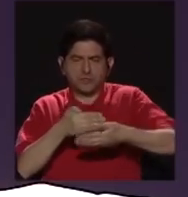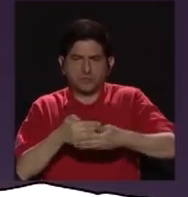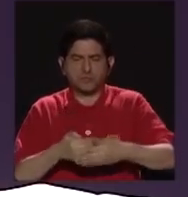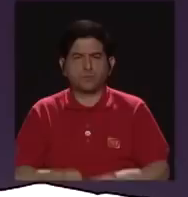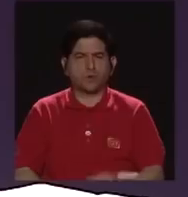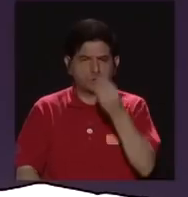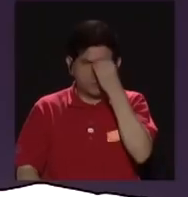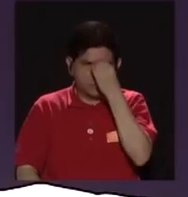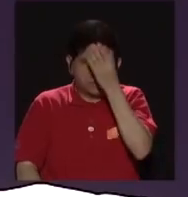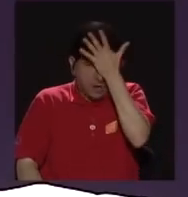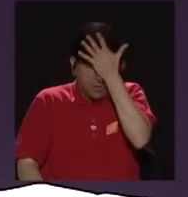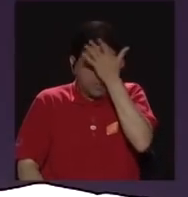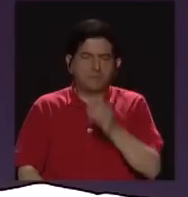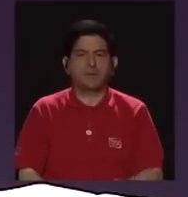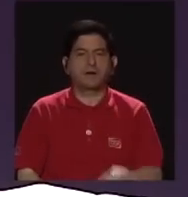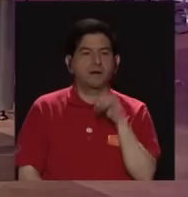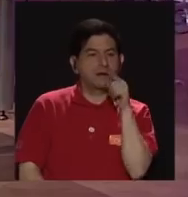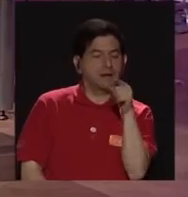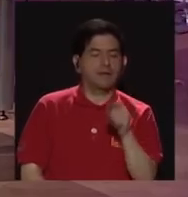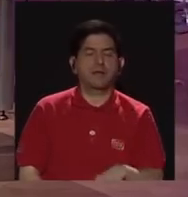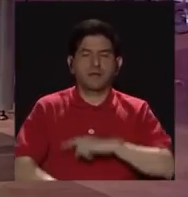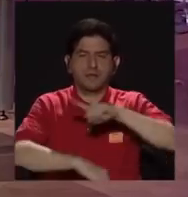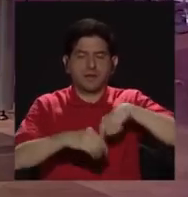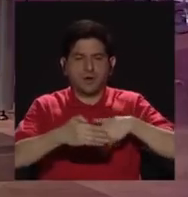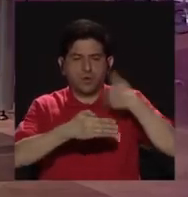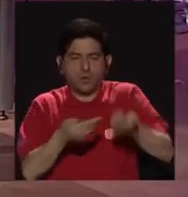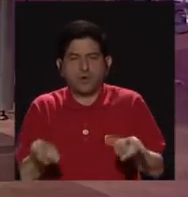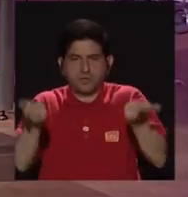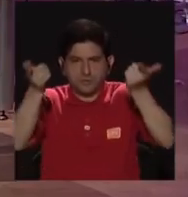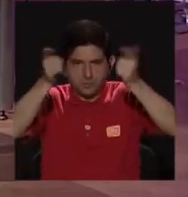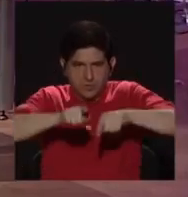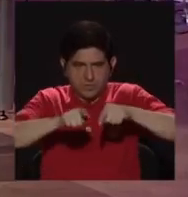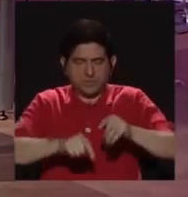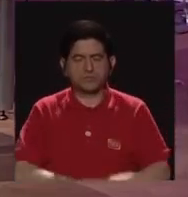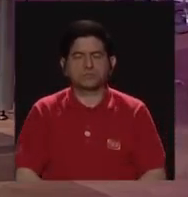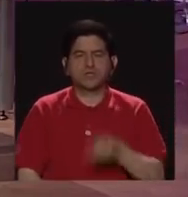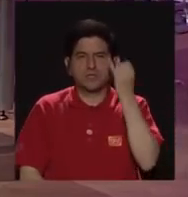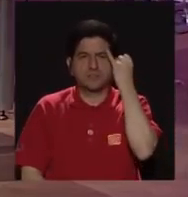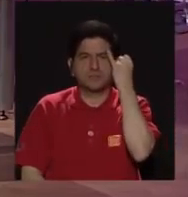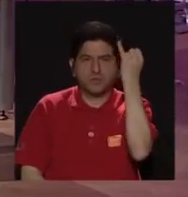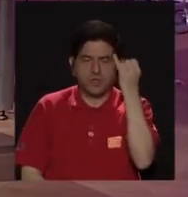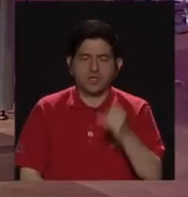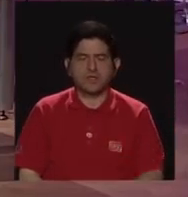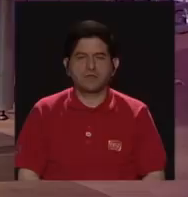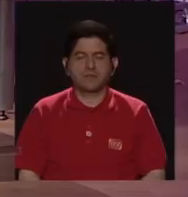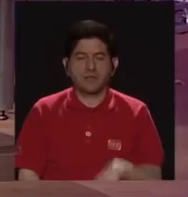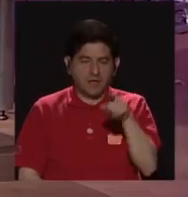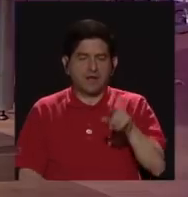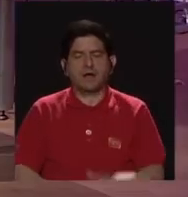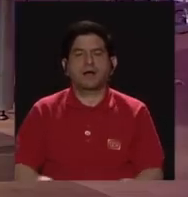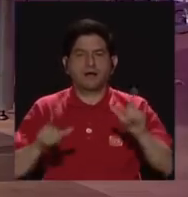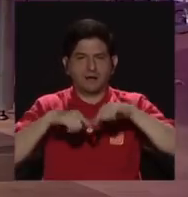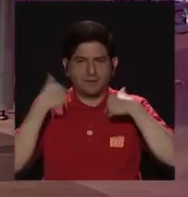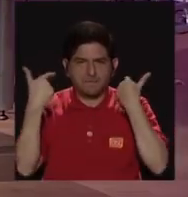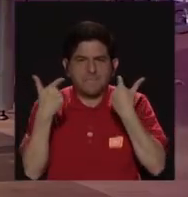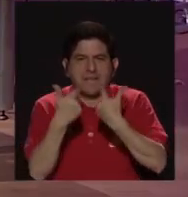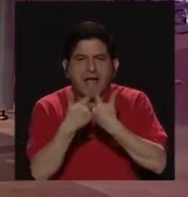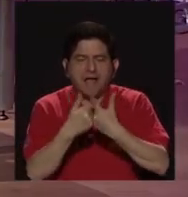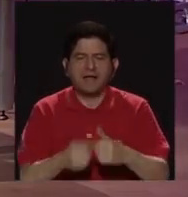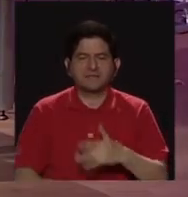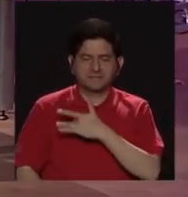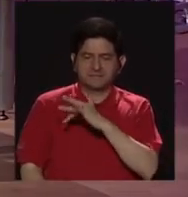que se hizo presente horas después del suceso con una iniciativa que se llama Brigadas del Alma, y